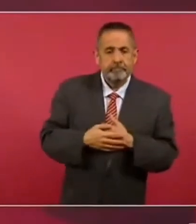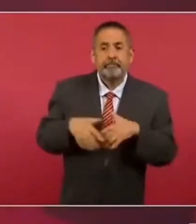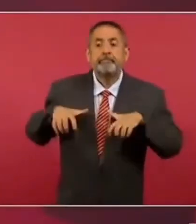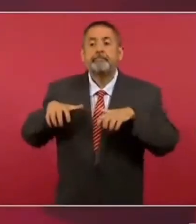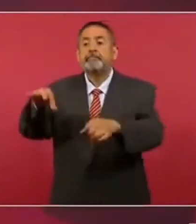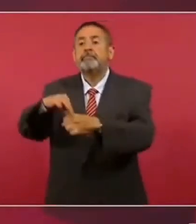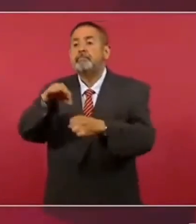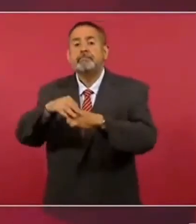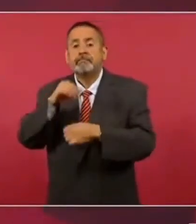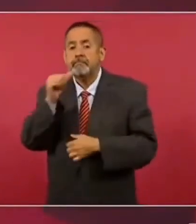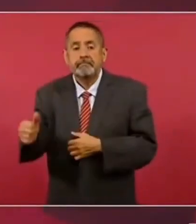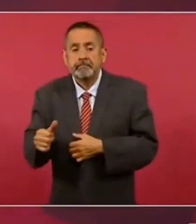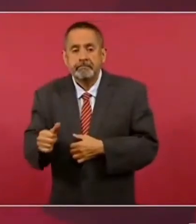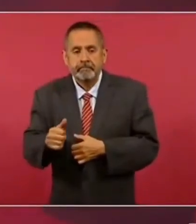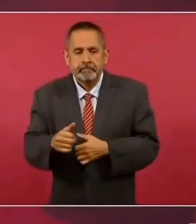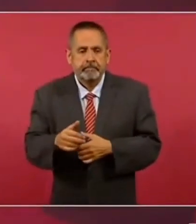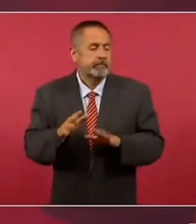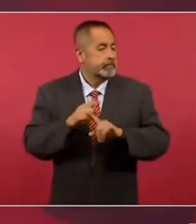Entonces, cuando hay democracia,